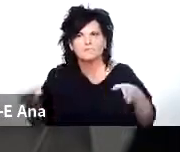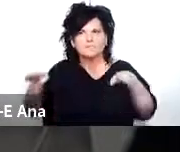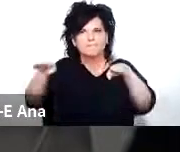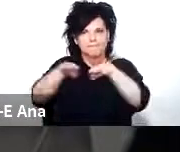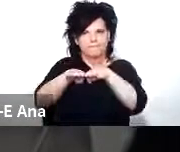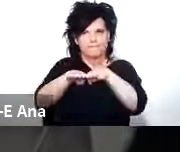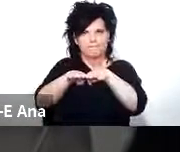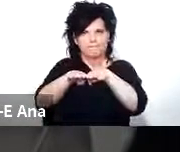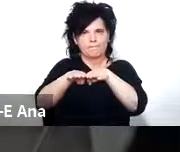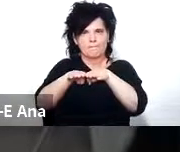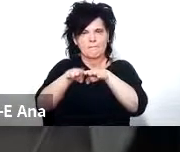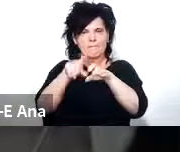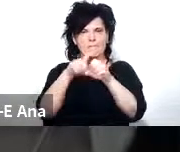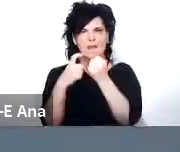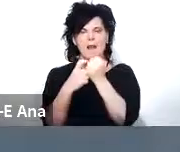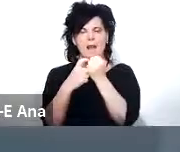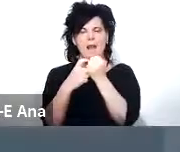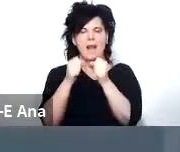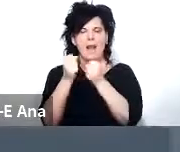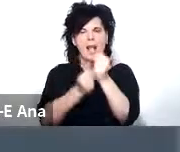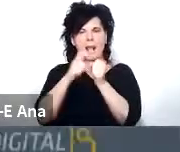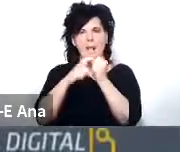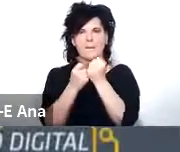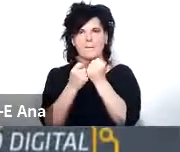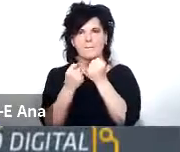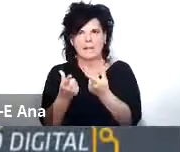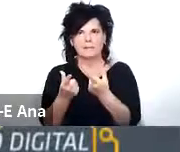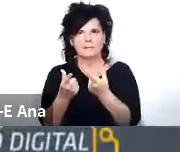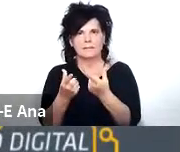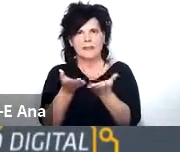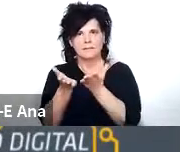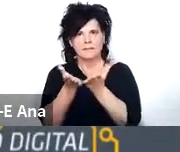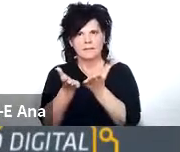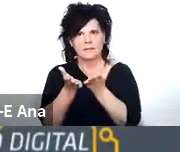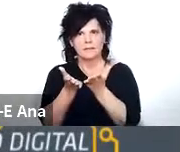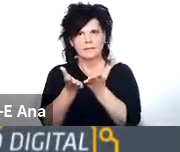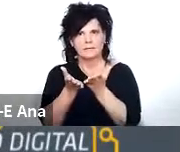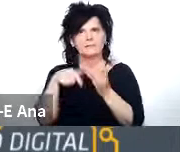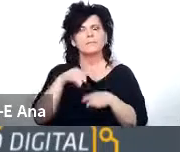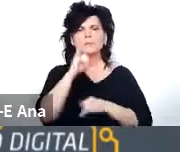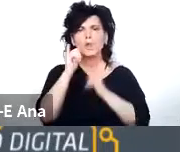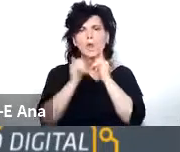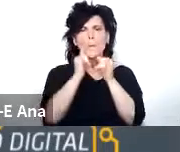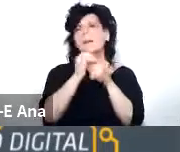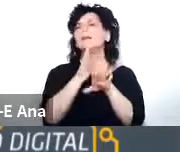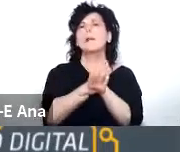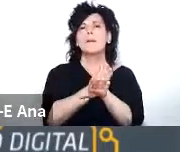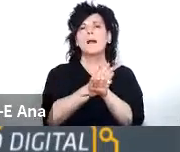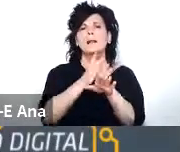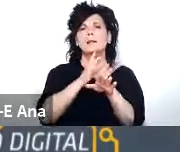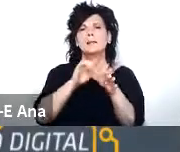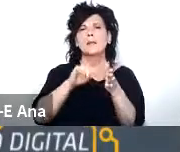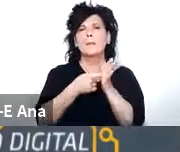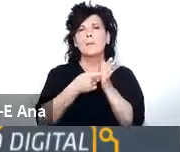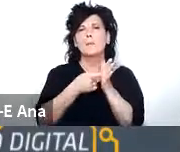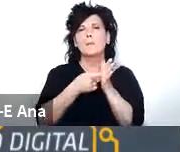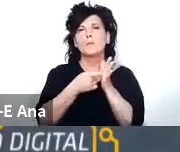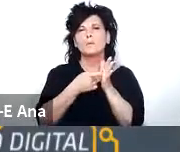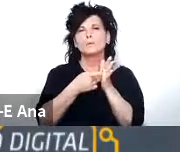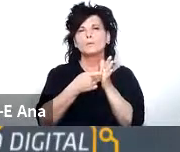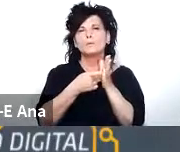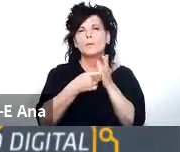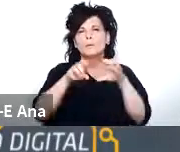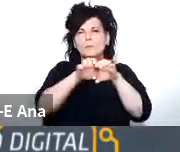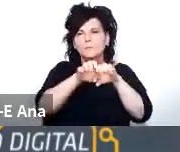distintos proveedores locales esto es que les comentaba anteriormente puntualmente en el despliegue de gasoductos